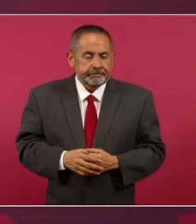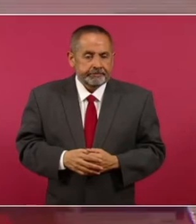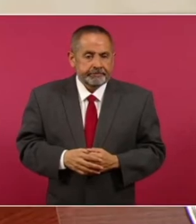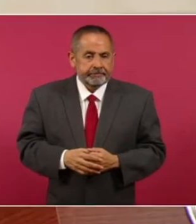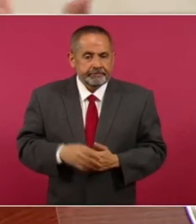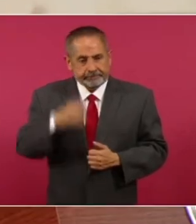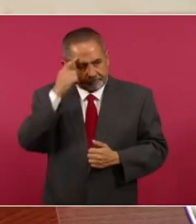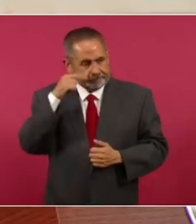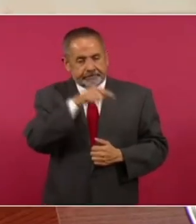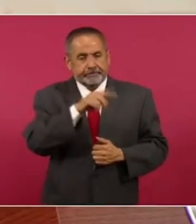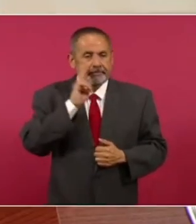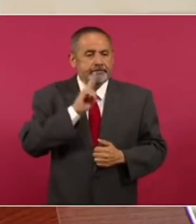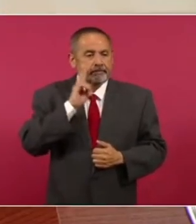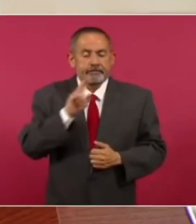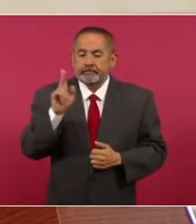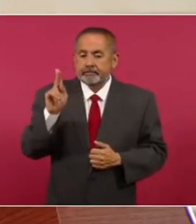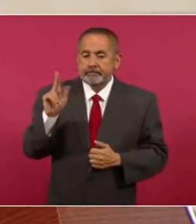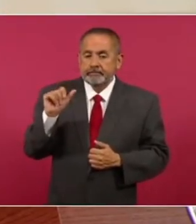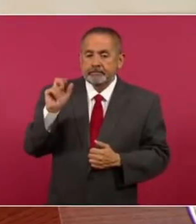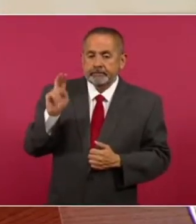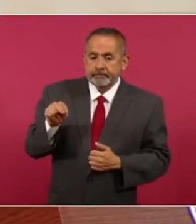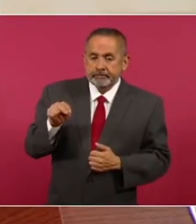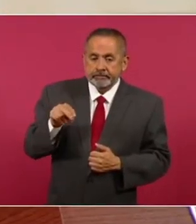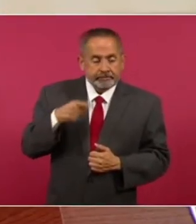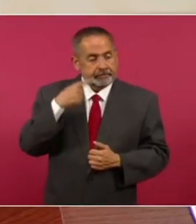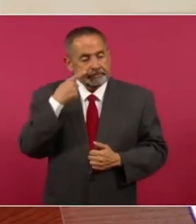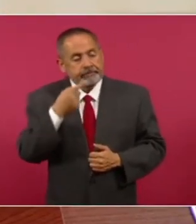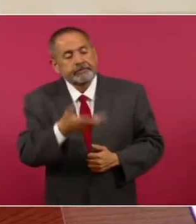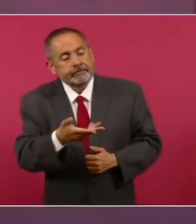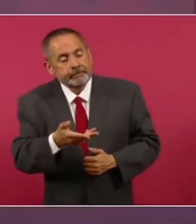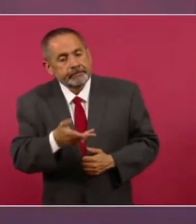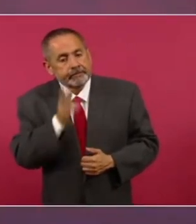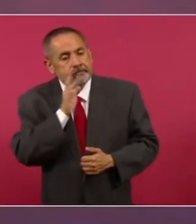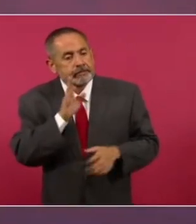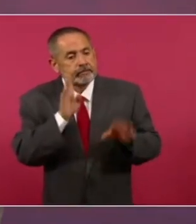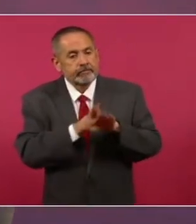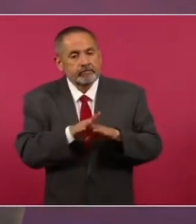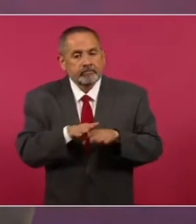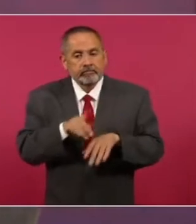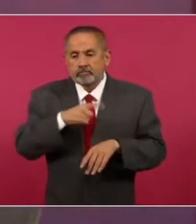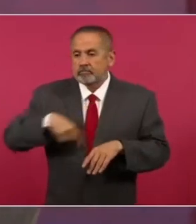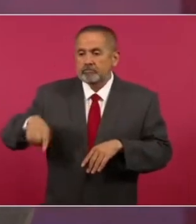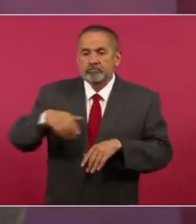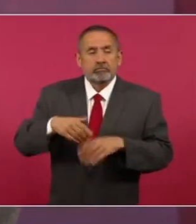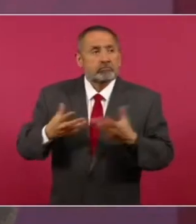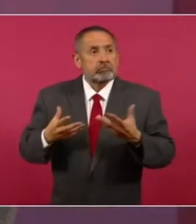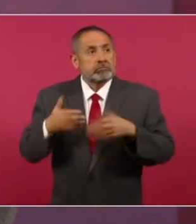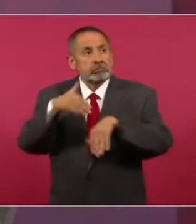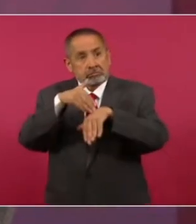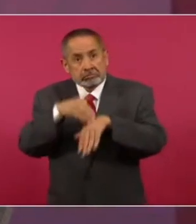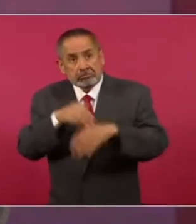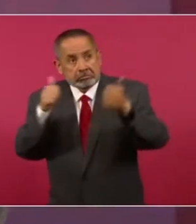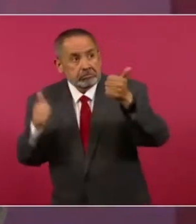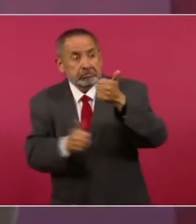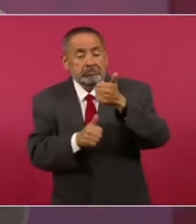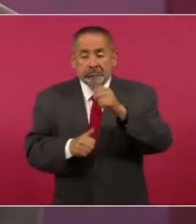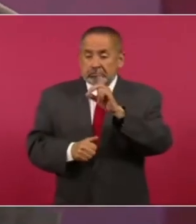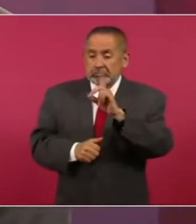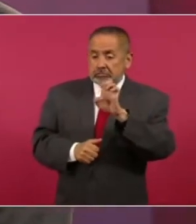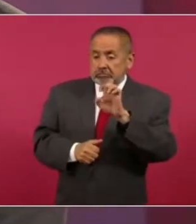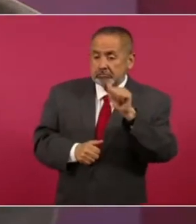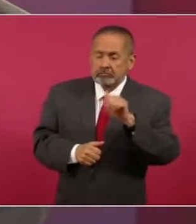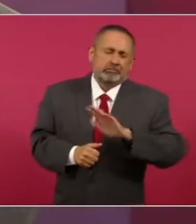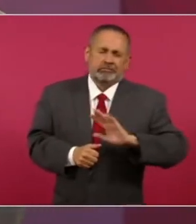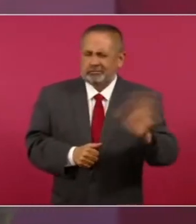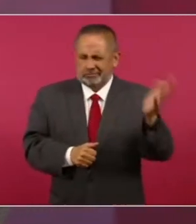deje de estarnos pidiendo que nos alineemos a la DEA y nos va a ayudar